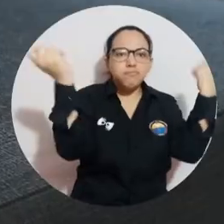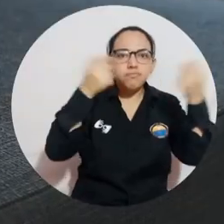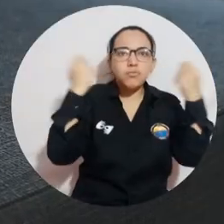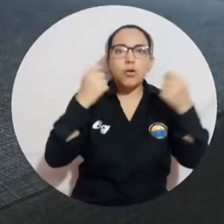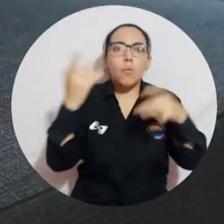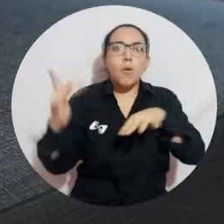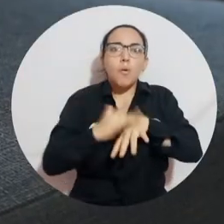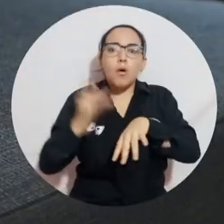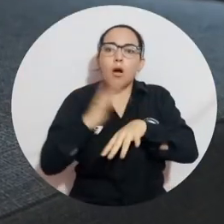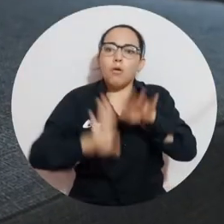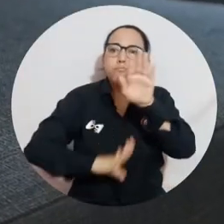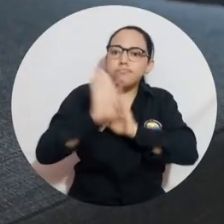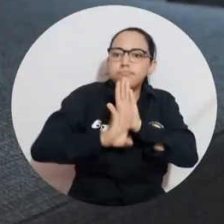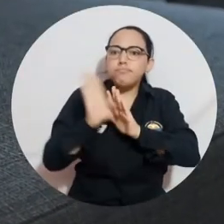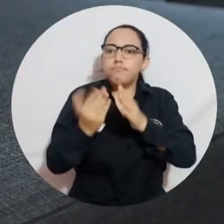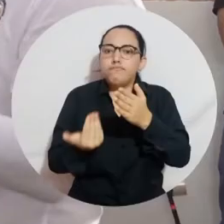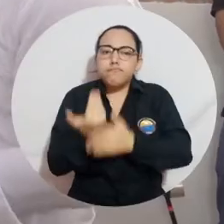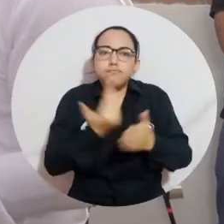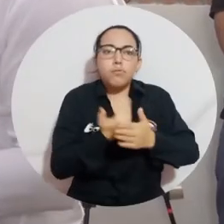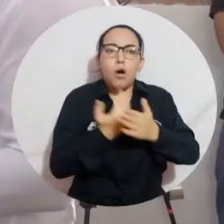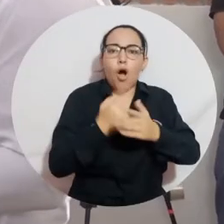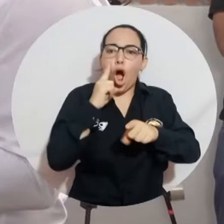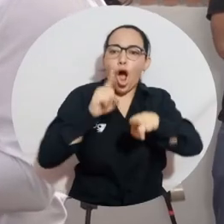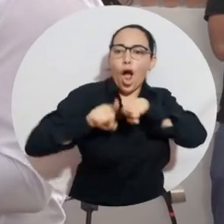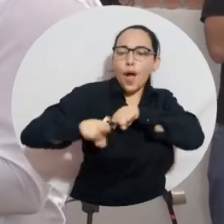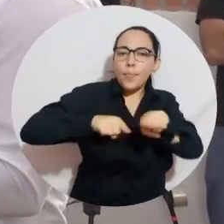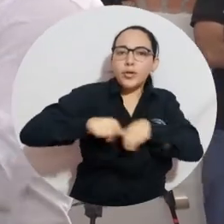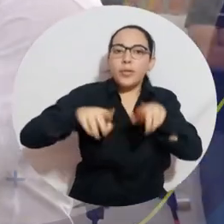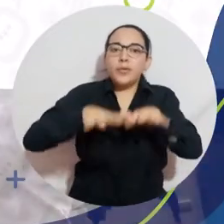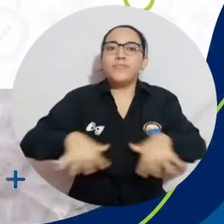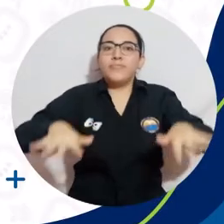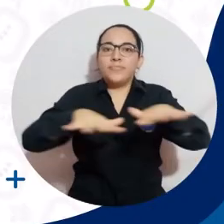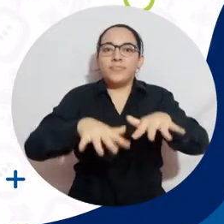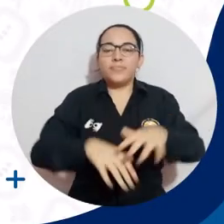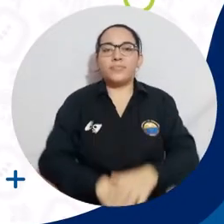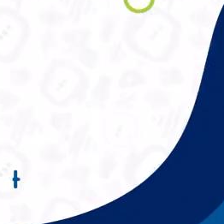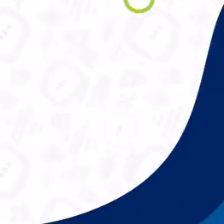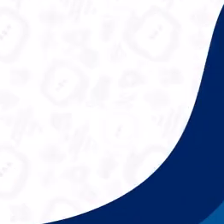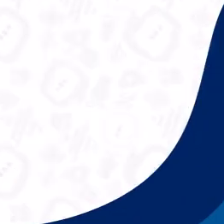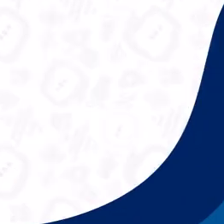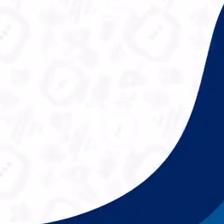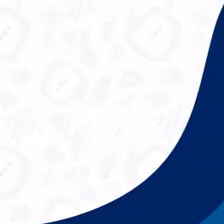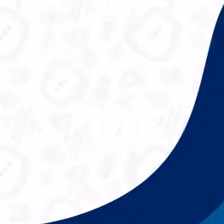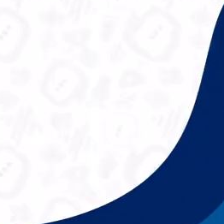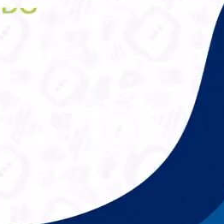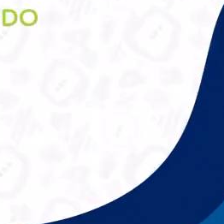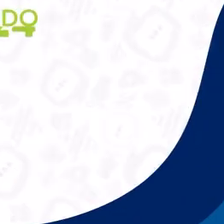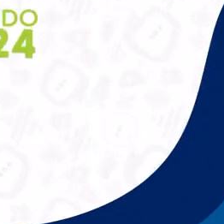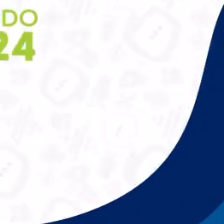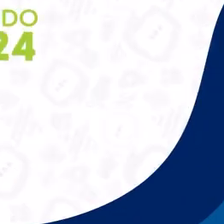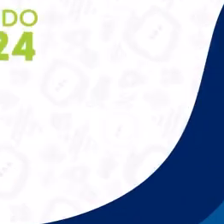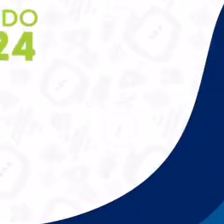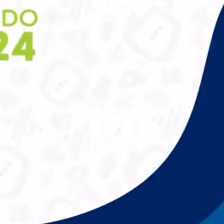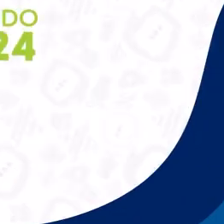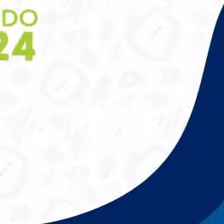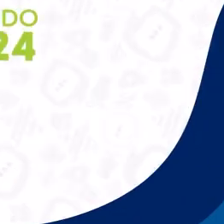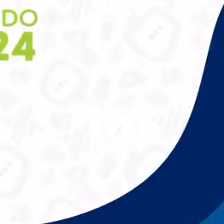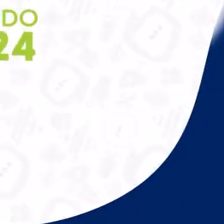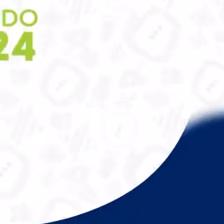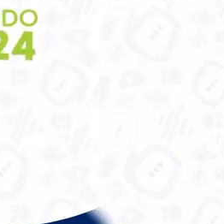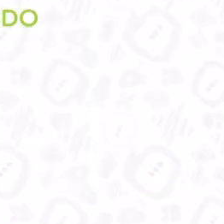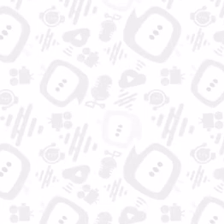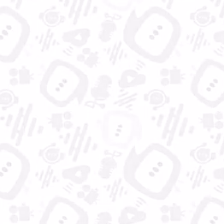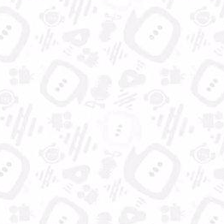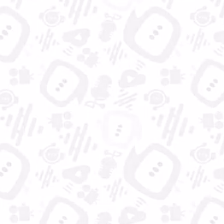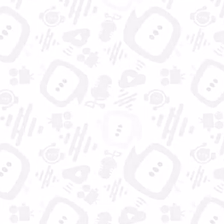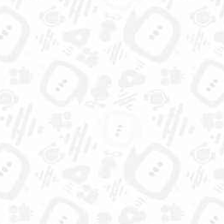emprendimientos que a su vez proporcionan desarrollo, productividad y competitividad para el territorio. Universidad del Magdalena, aún más